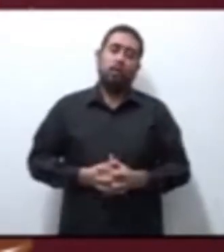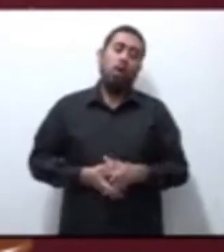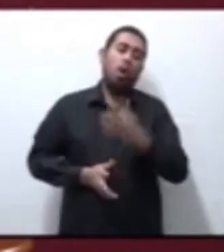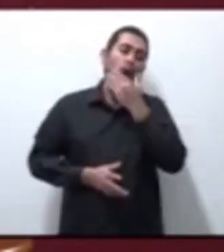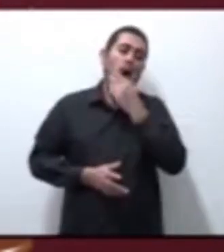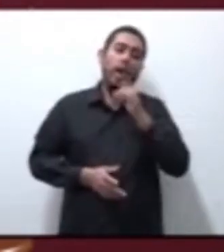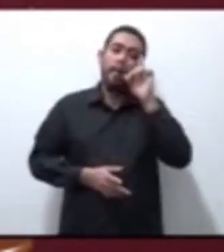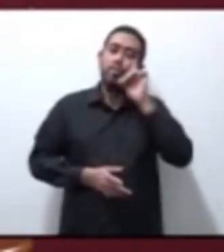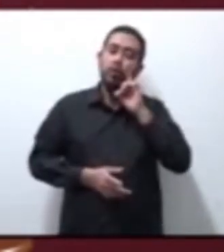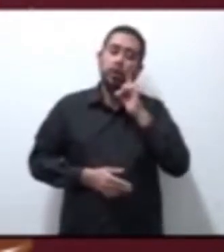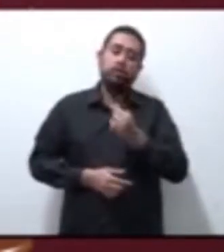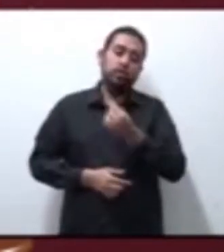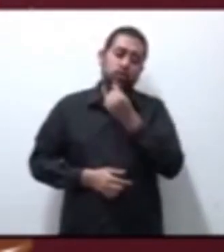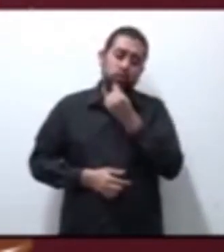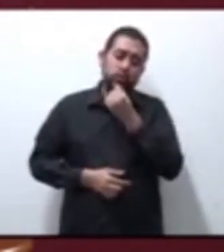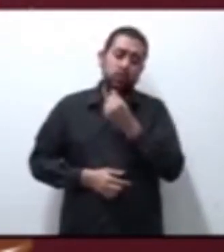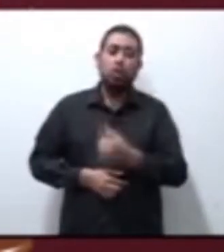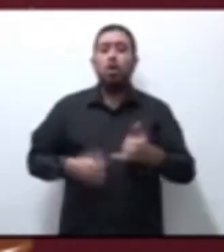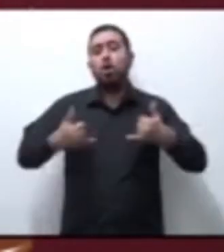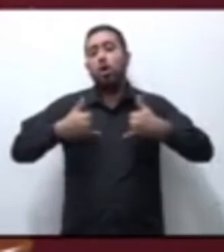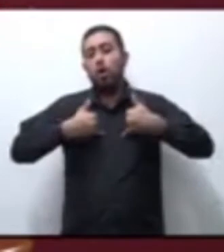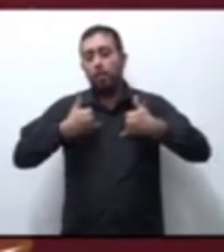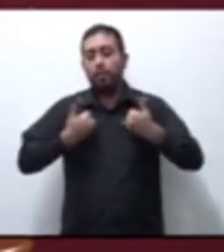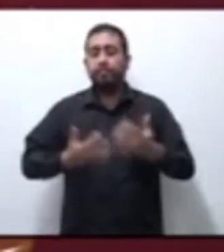señores, niños, niñas, jóvenes,